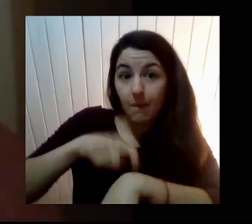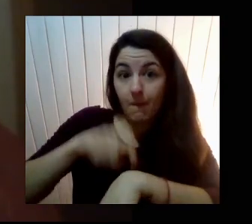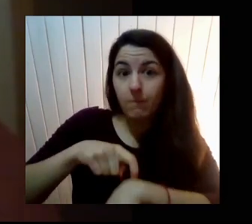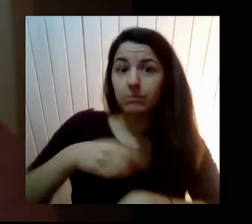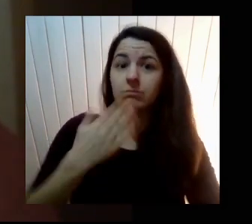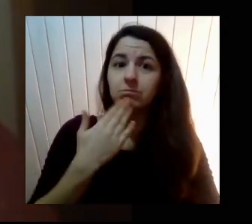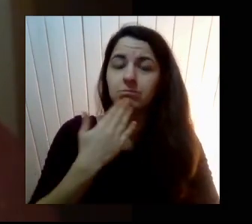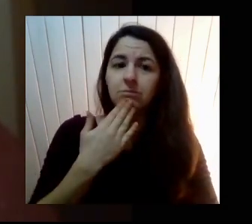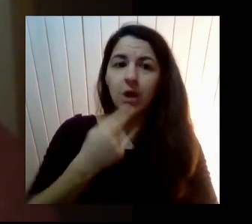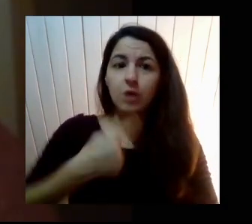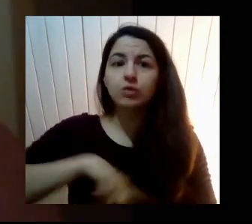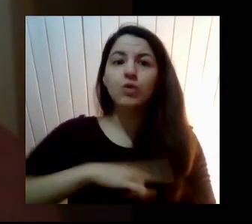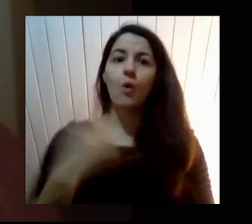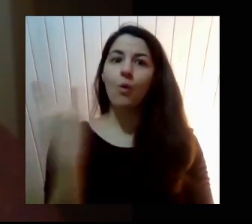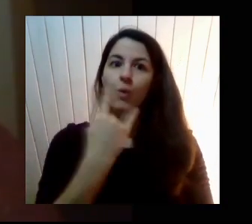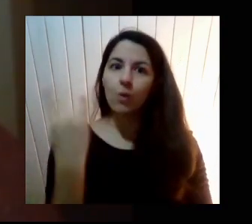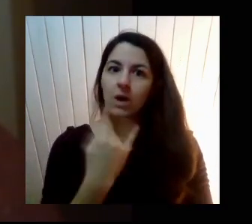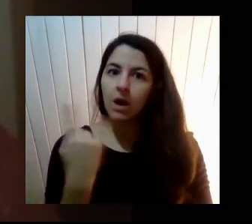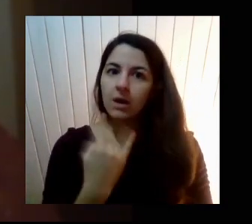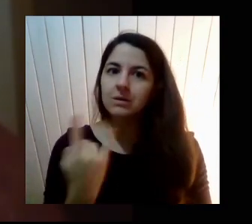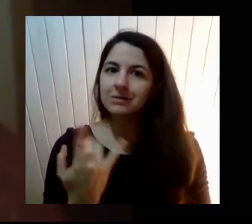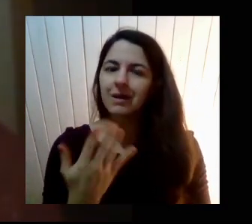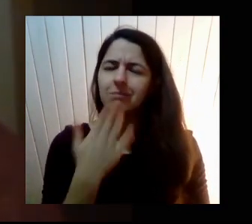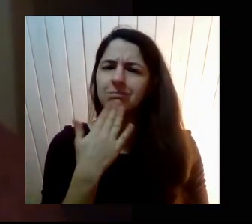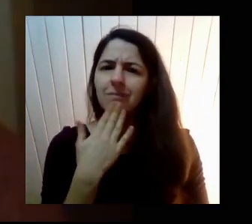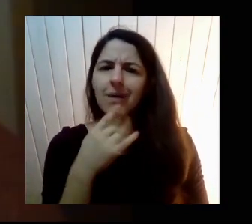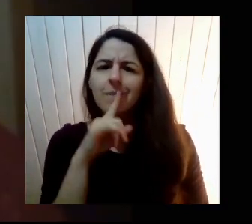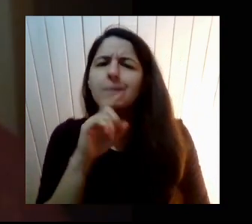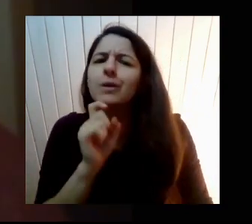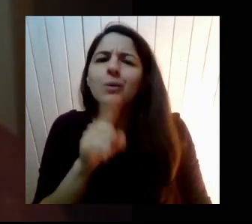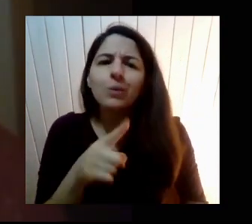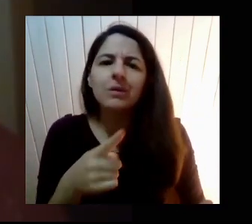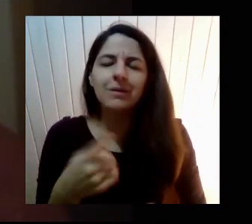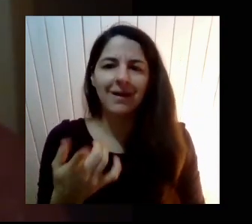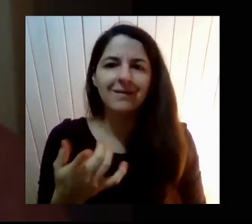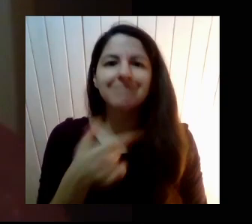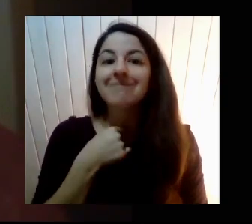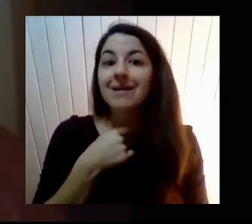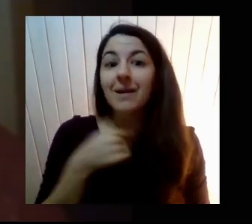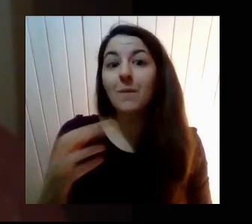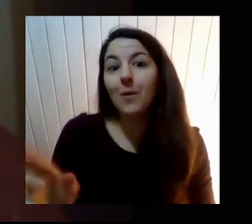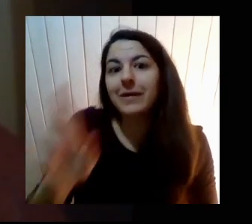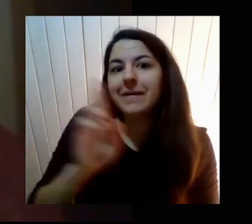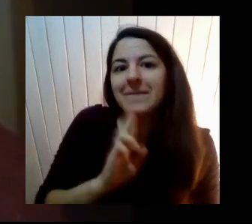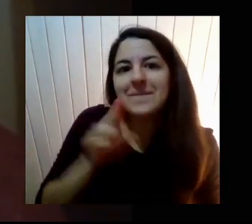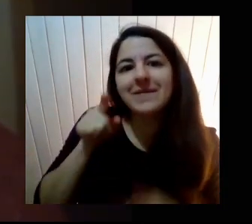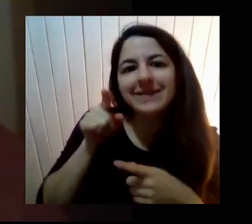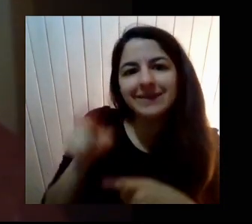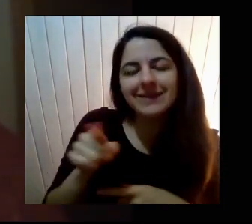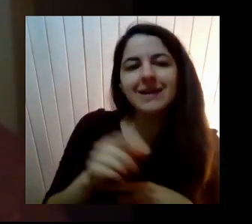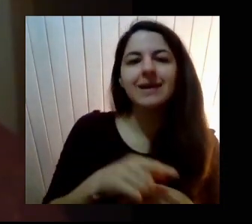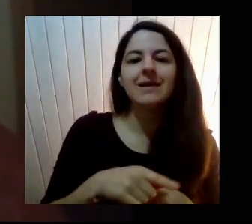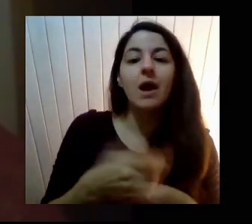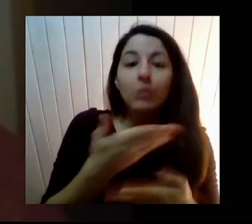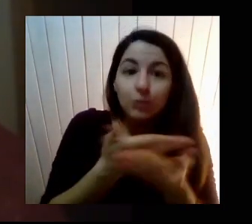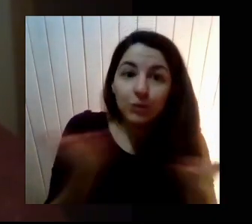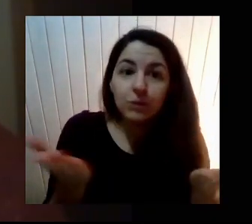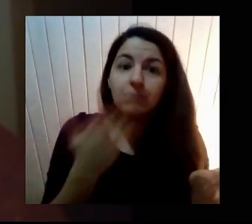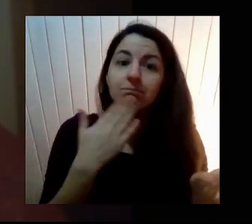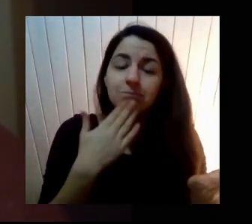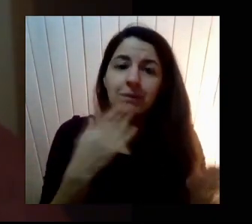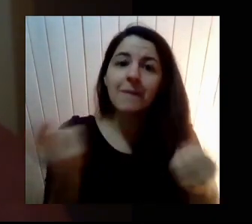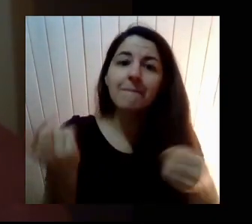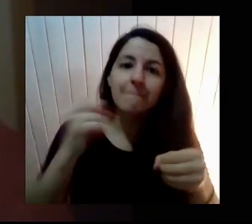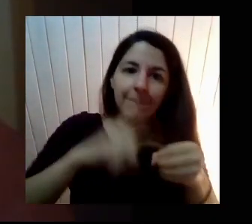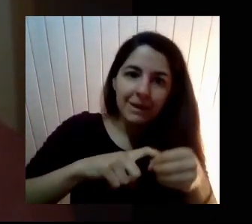la urgencia Y es por eso también la pregunta que buscamos Que Rosario responda Y que los convoca a ustedes también como participantes de